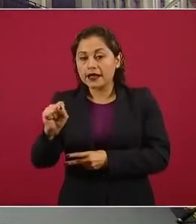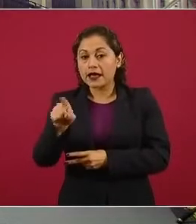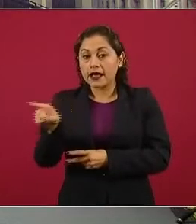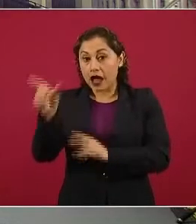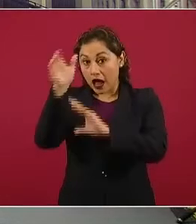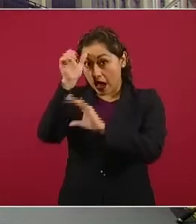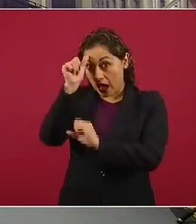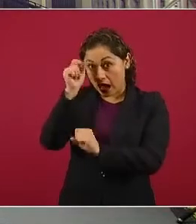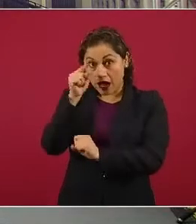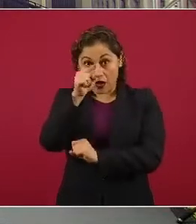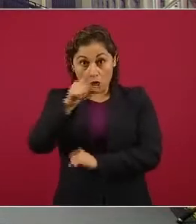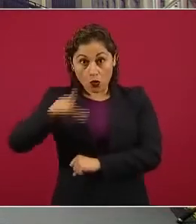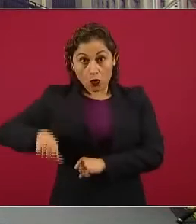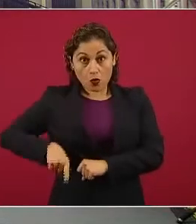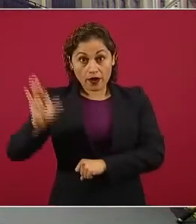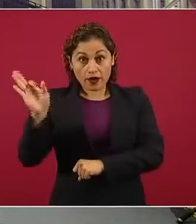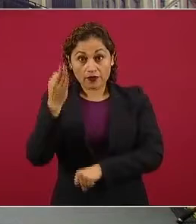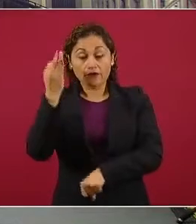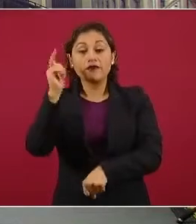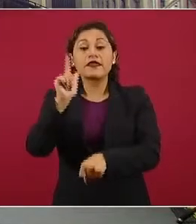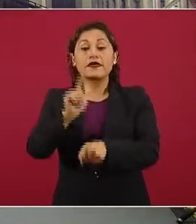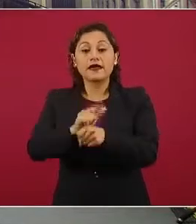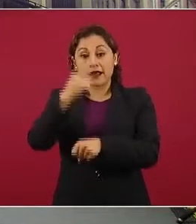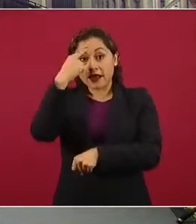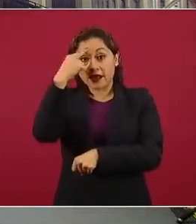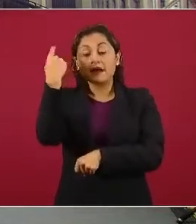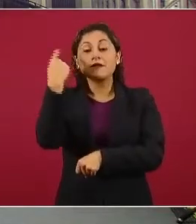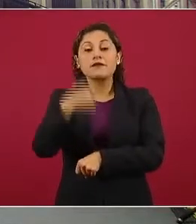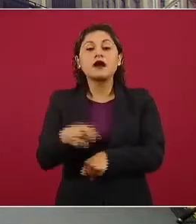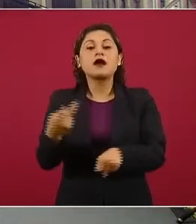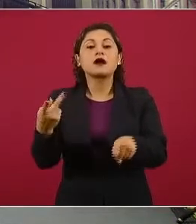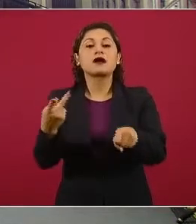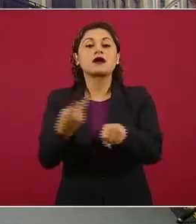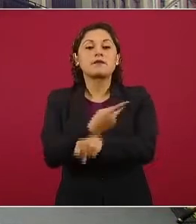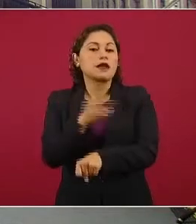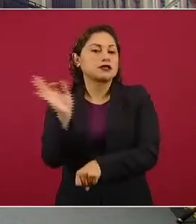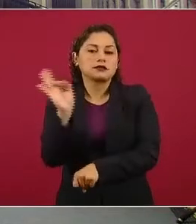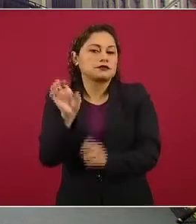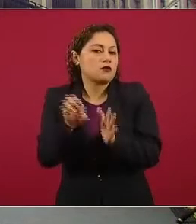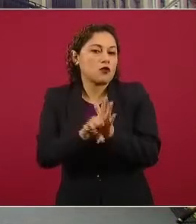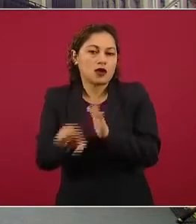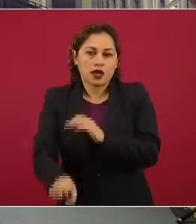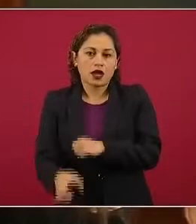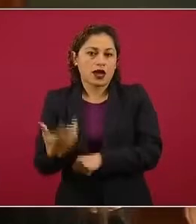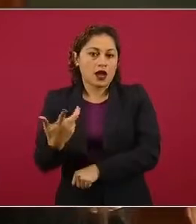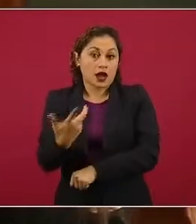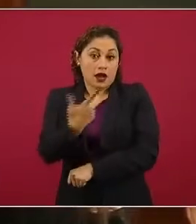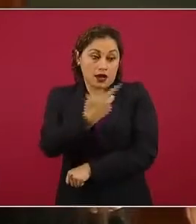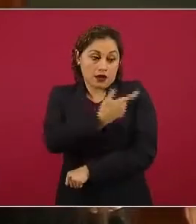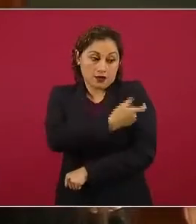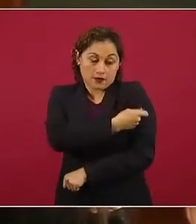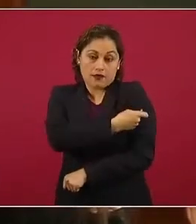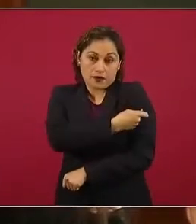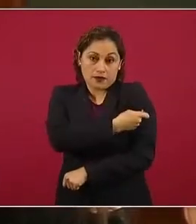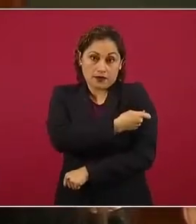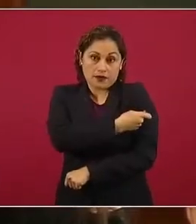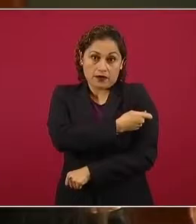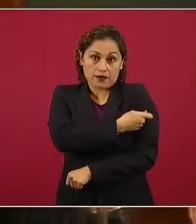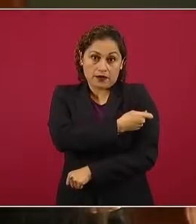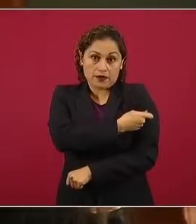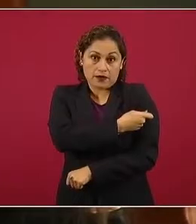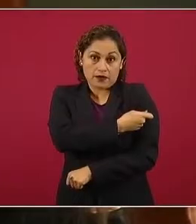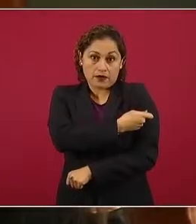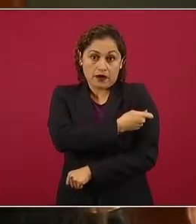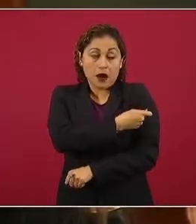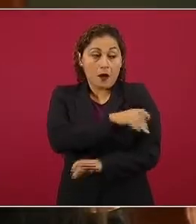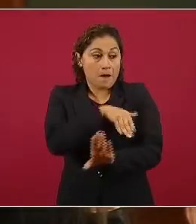que adquirieron para ver quién pagará los daños colaterales en caso de que la vacuna llegue a